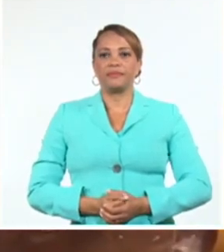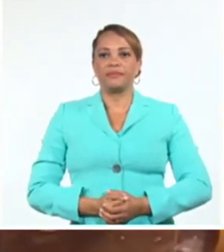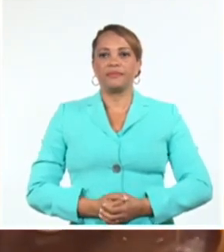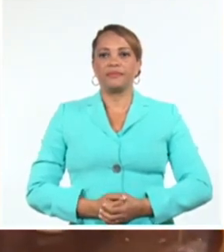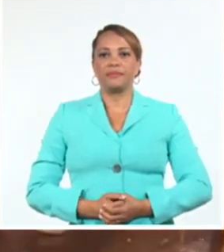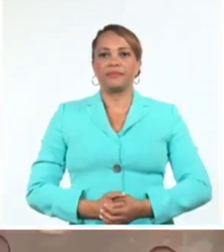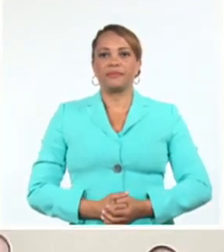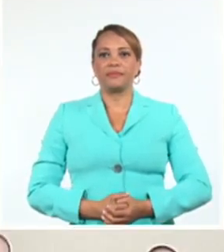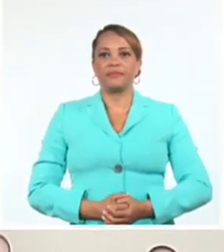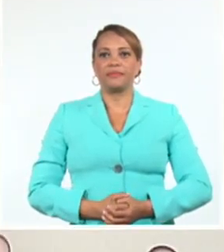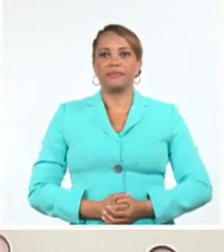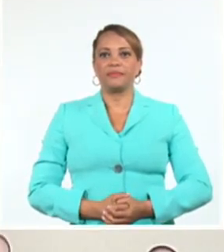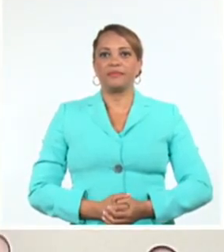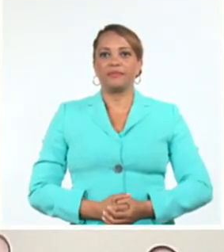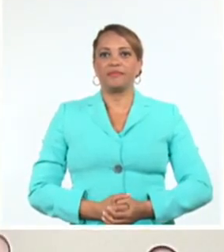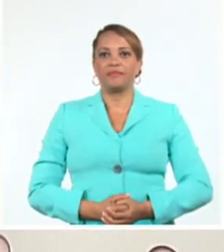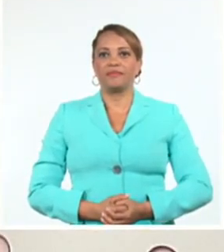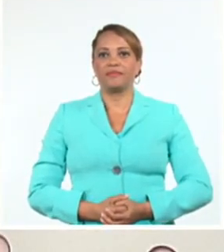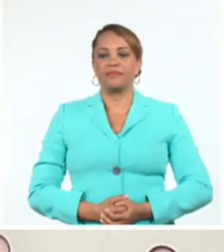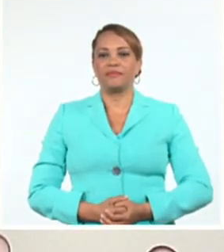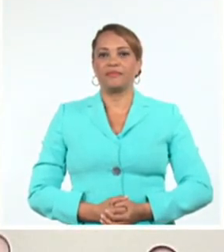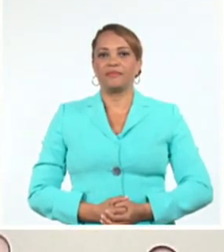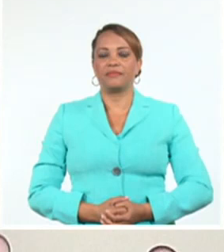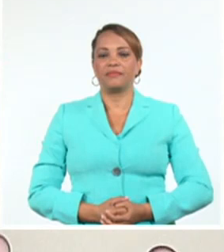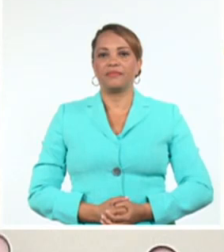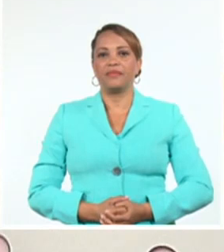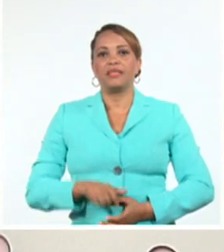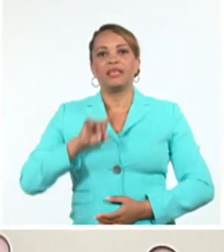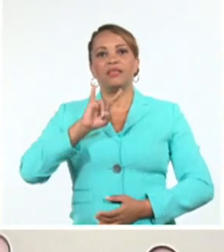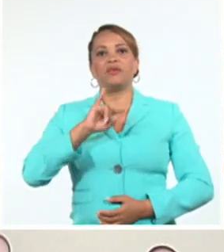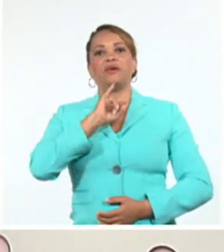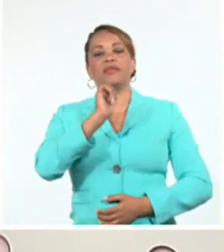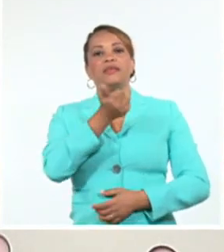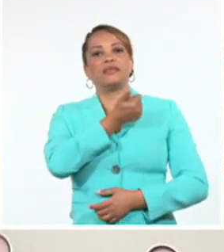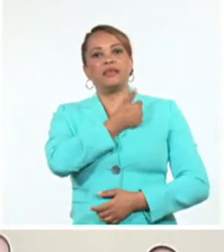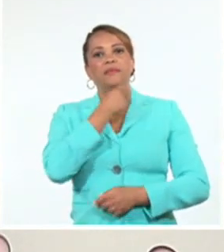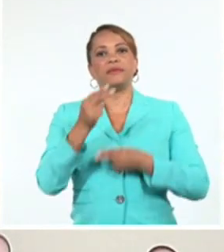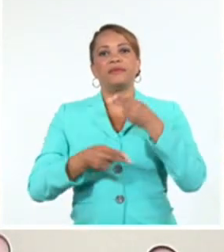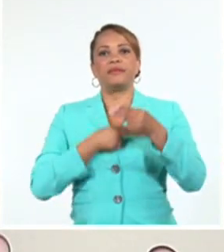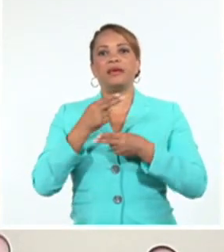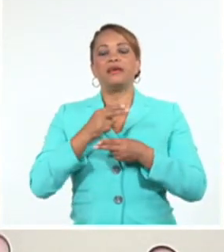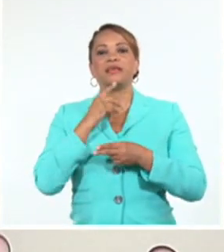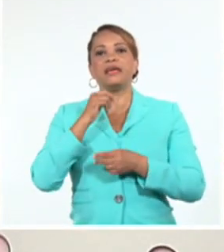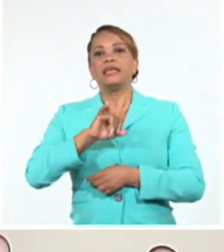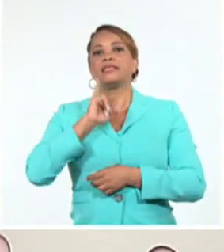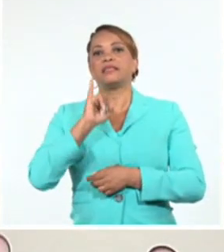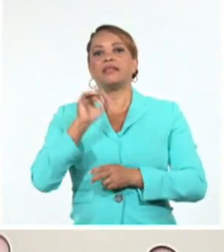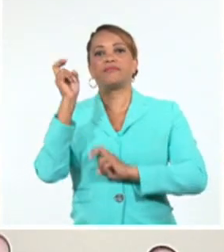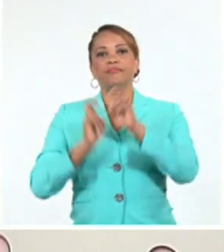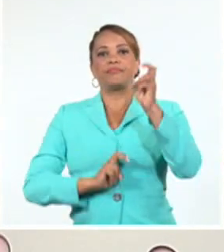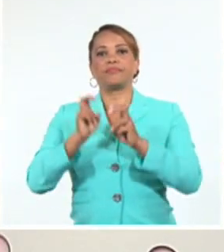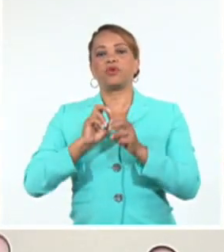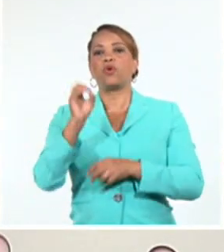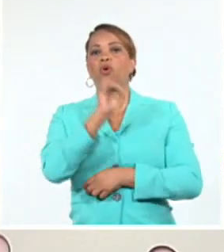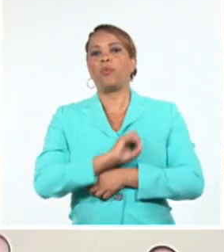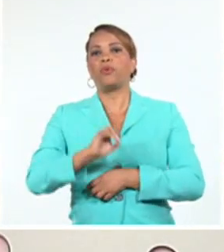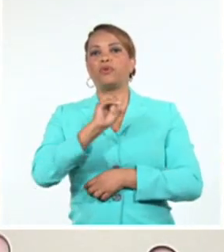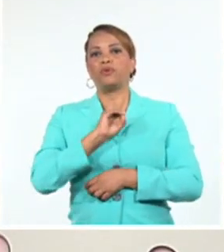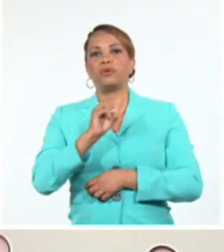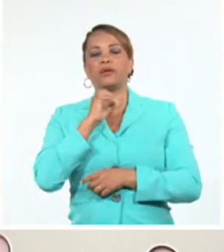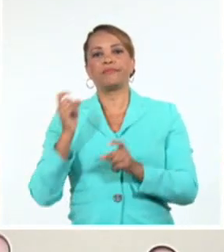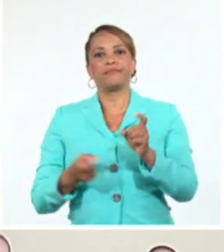Cubana. Hasta el próximo 9 de diciembre se desarrolla el sexto taller Oportunidades y Desafíos del